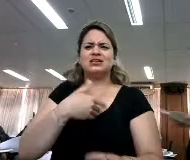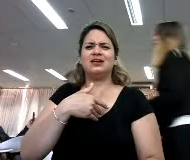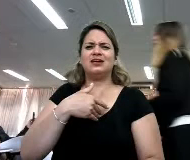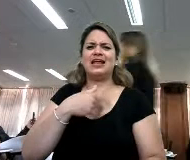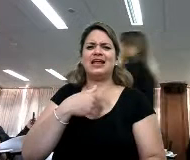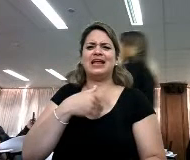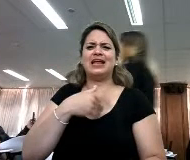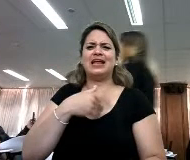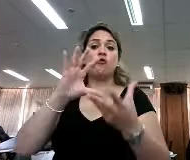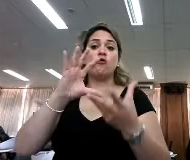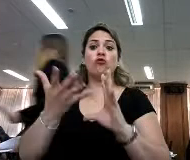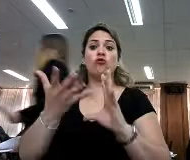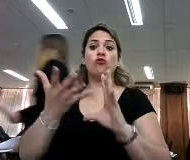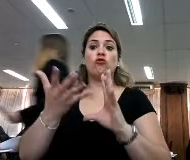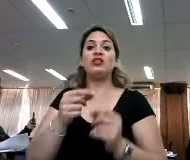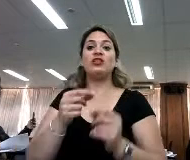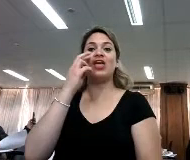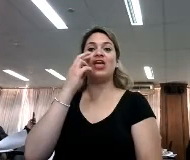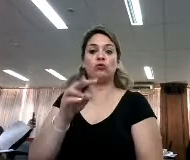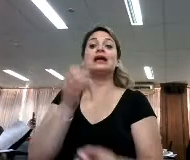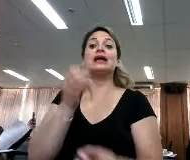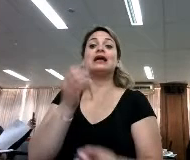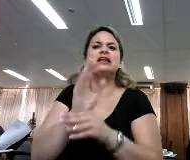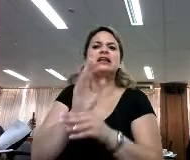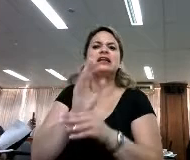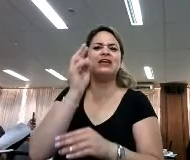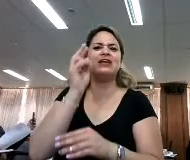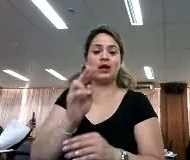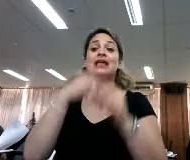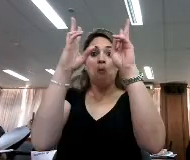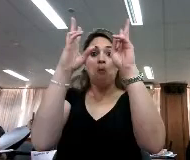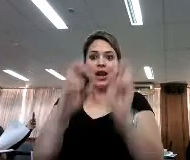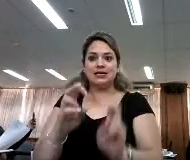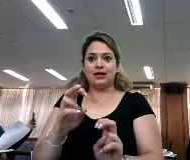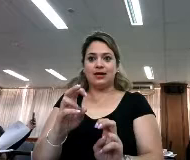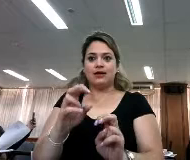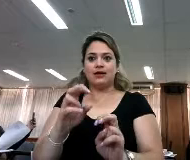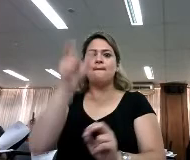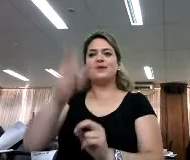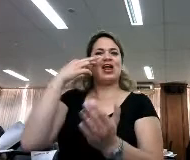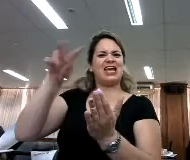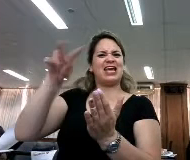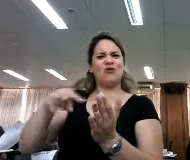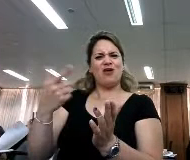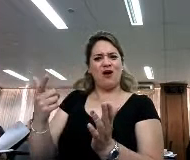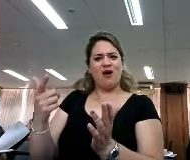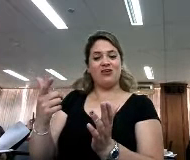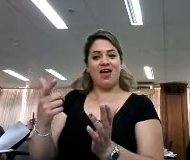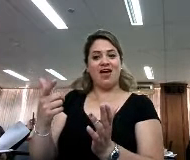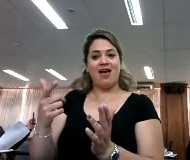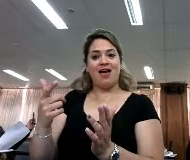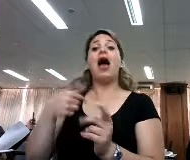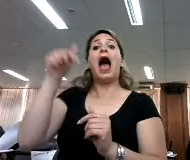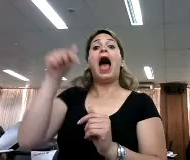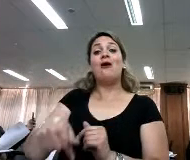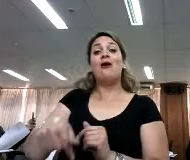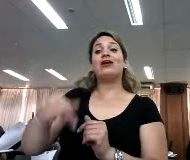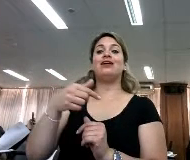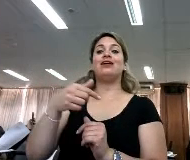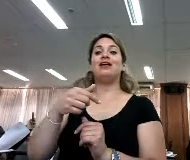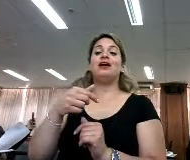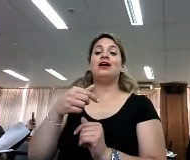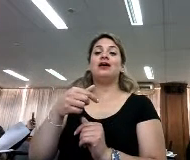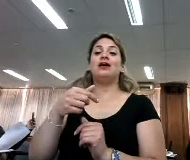formato. Gente que antes no leía, hoy está leyendo, gente que antes leía tres, dos libros al año